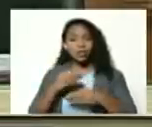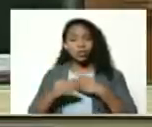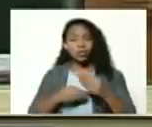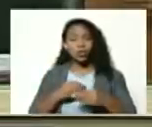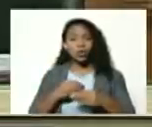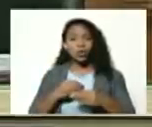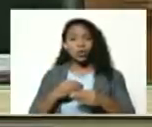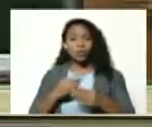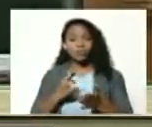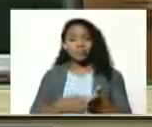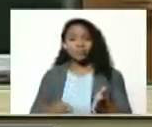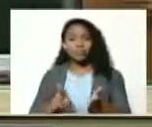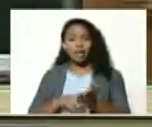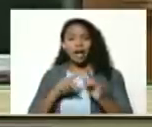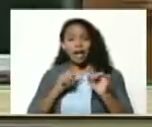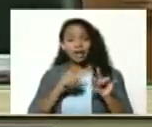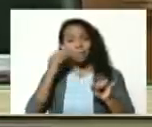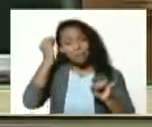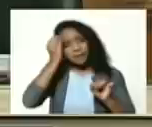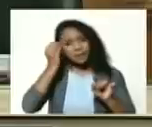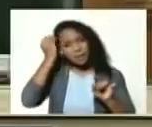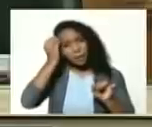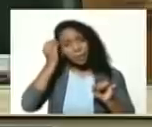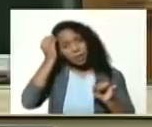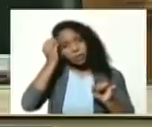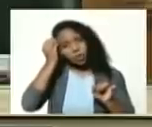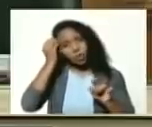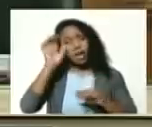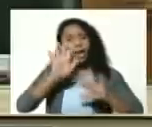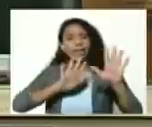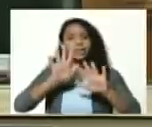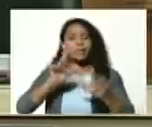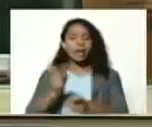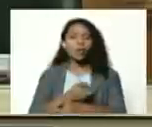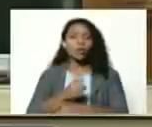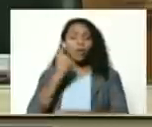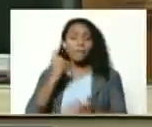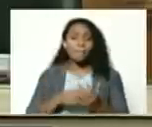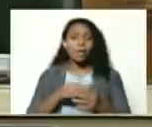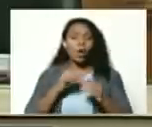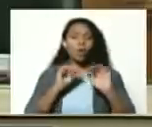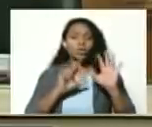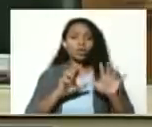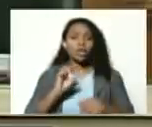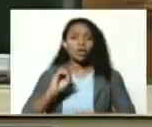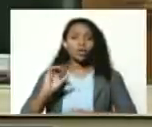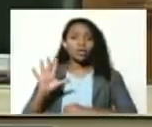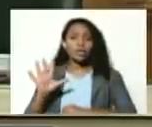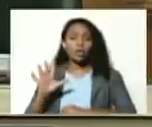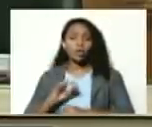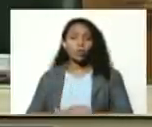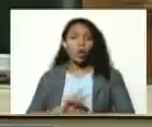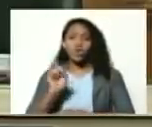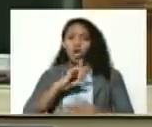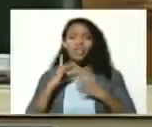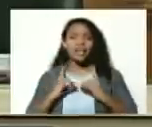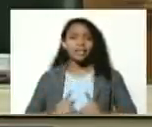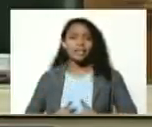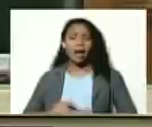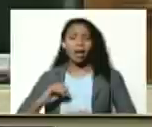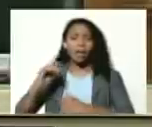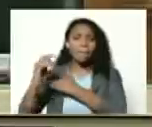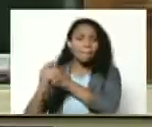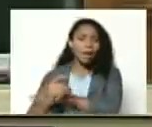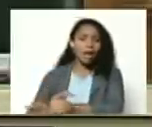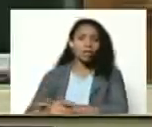ratificaba allí su pensamiento del 15 de agosto de 1805 no iba a descansar su brazo no